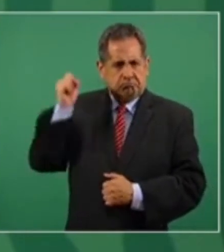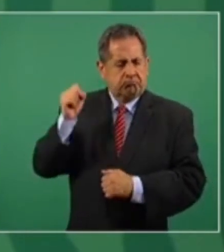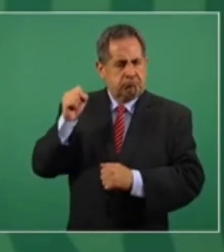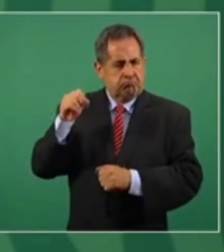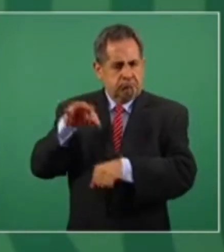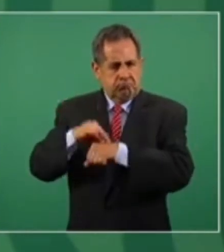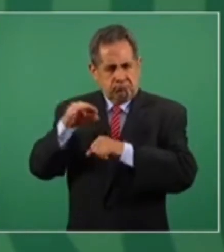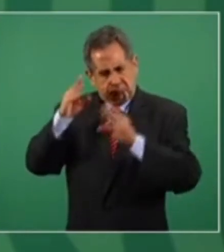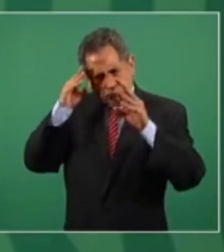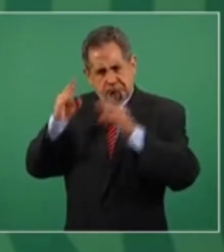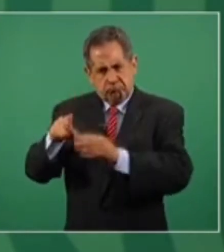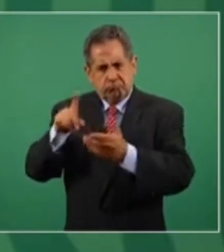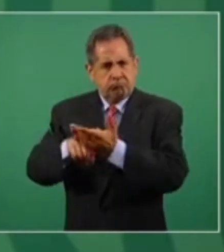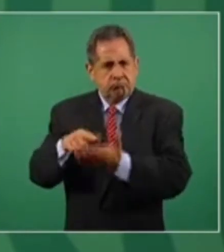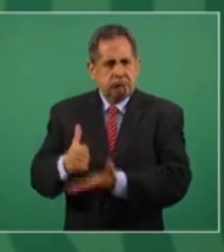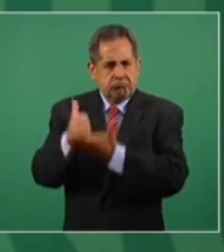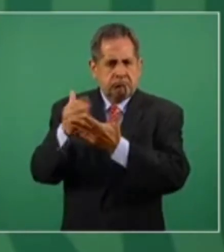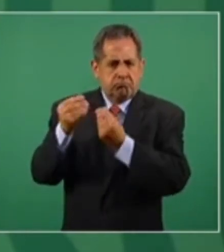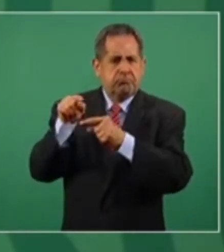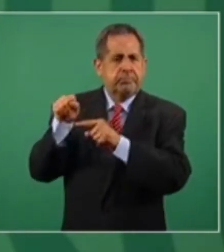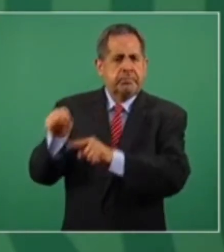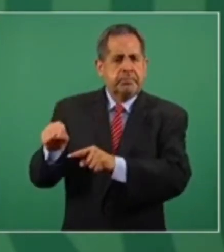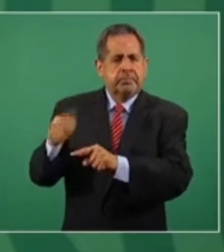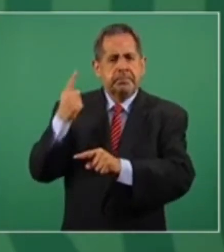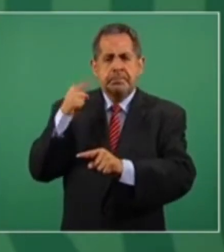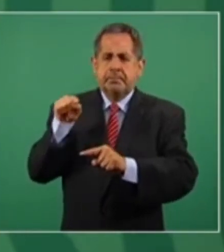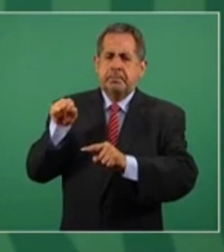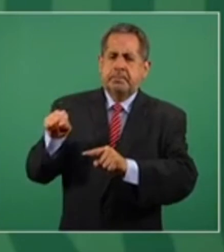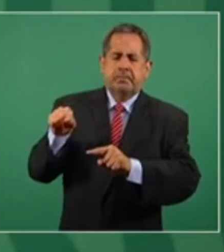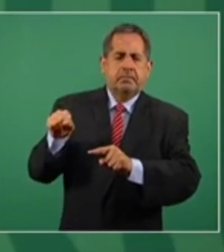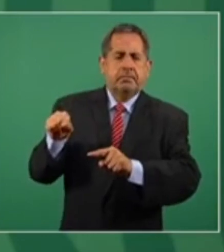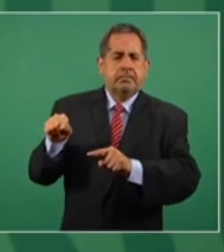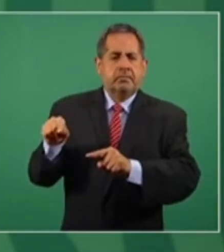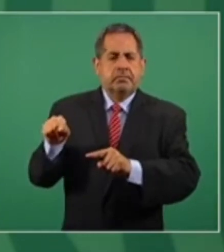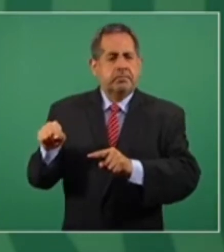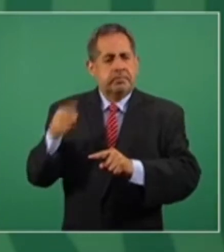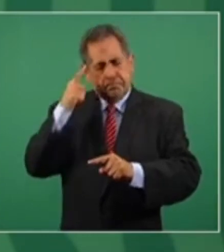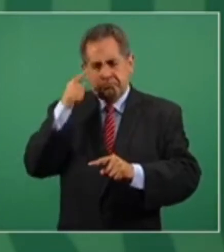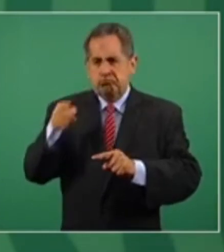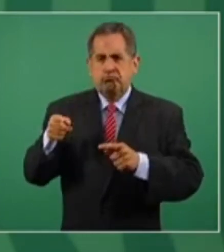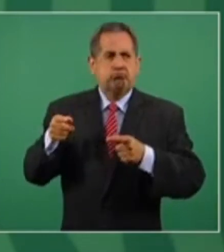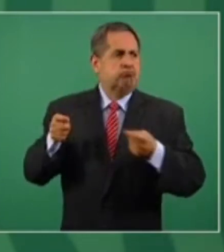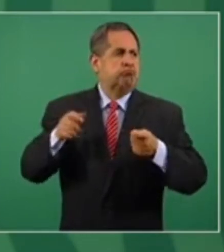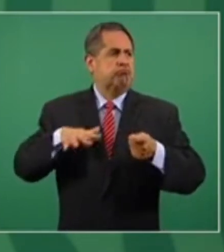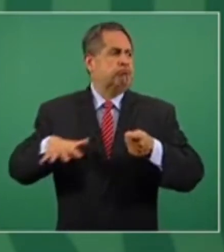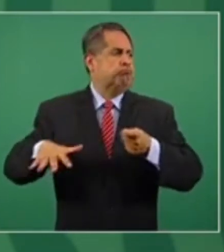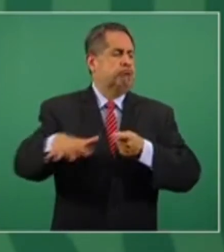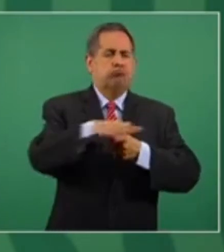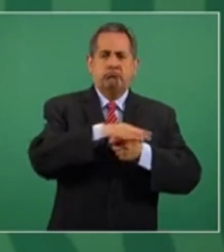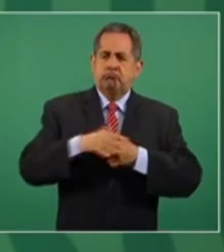médico y ha ayudado mucho para conducir este proceso.